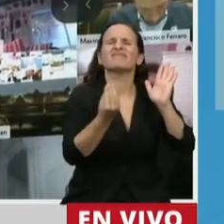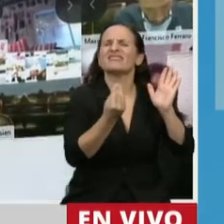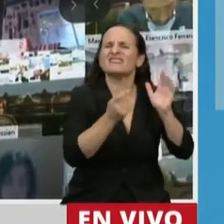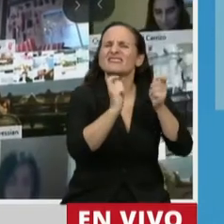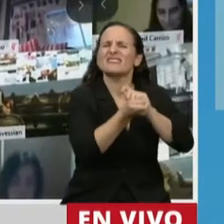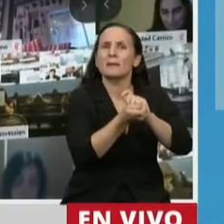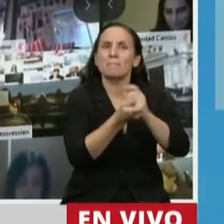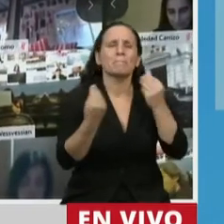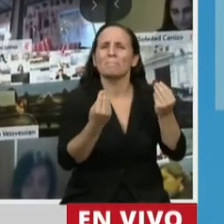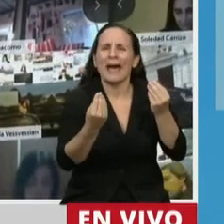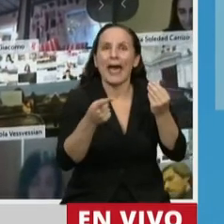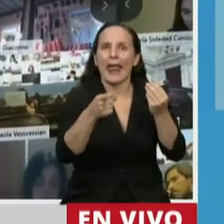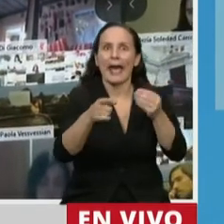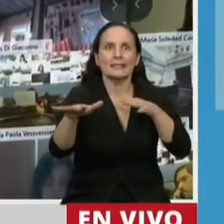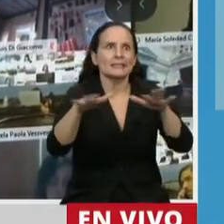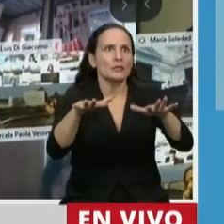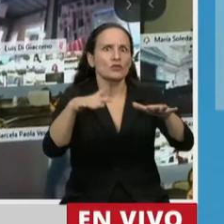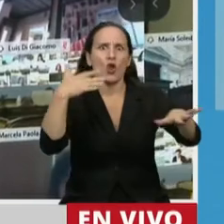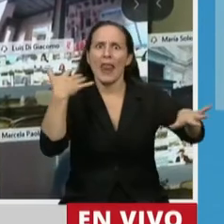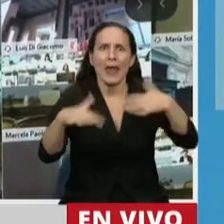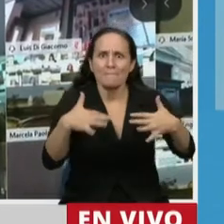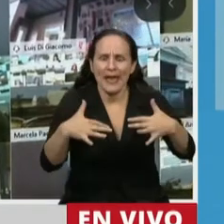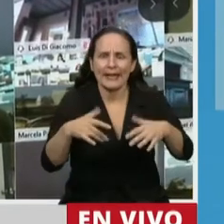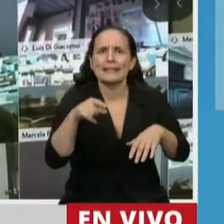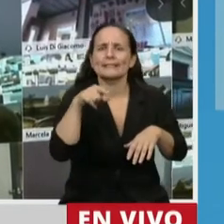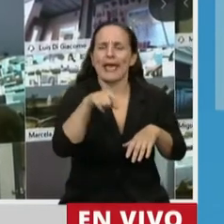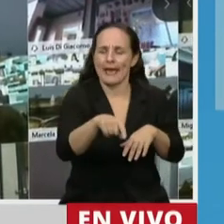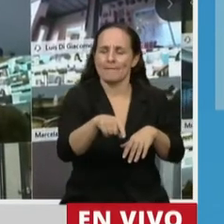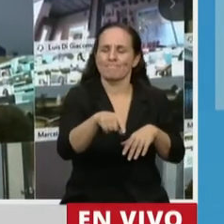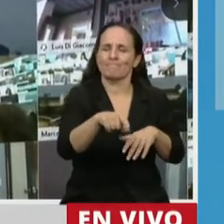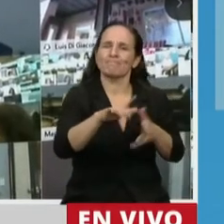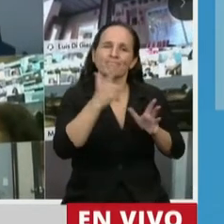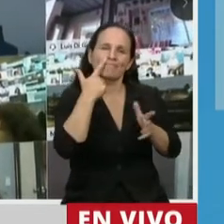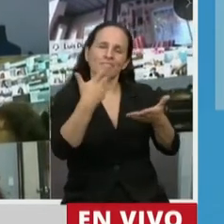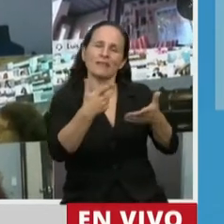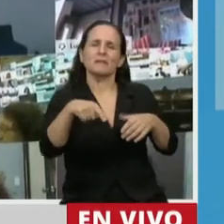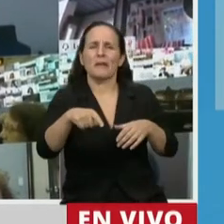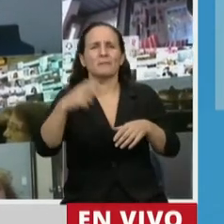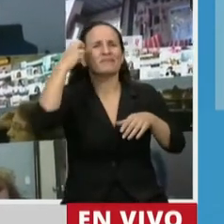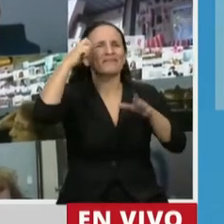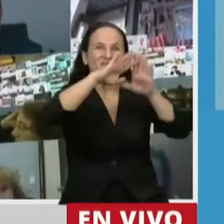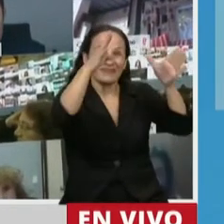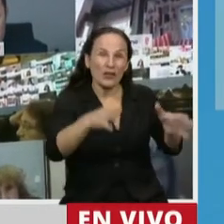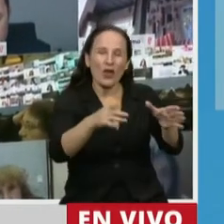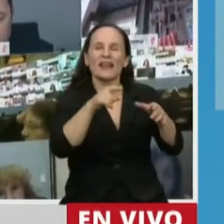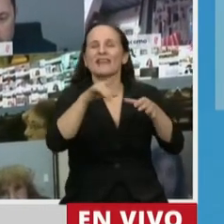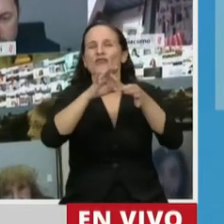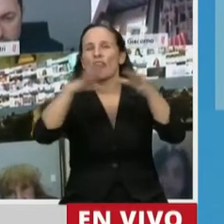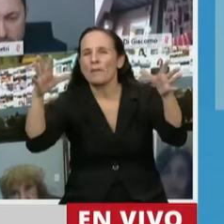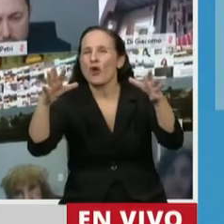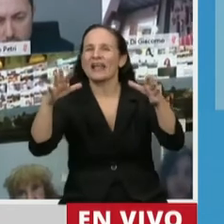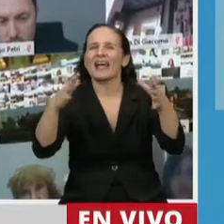enfrentar una emergencia que demuestra una vez más que los congresos, los parlamentos, la democracia